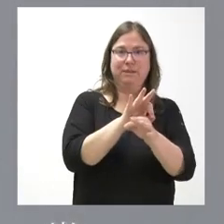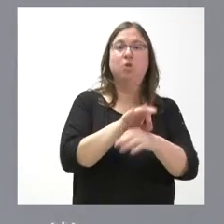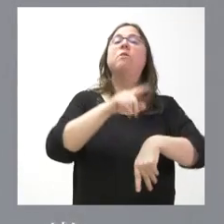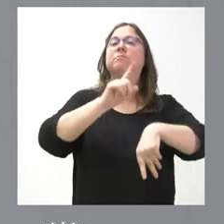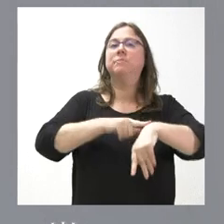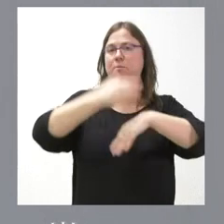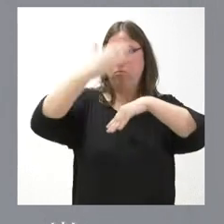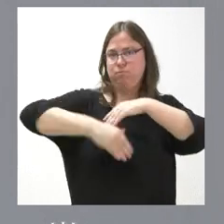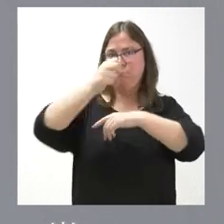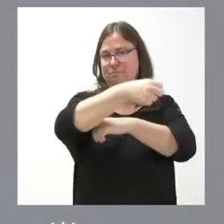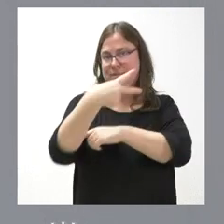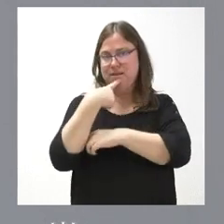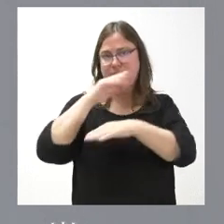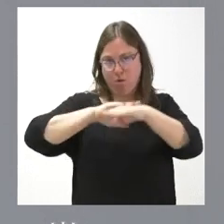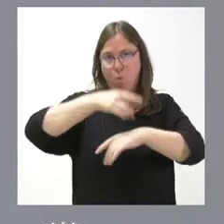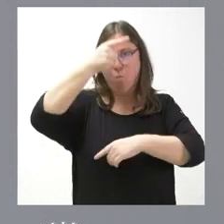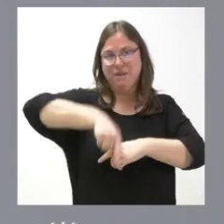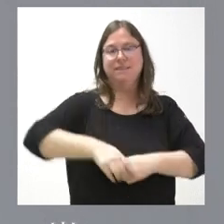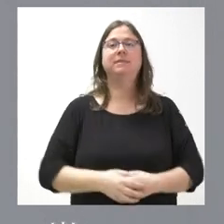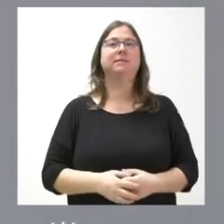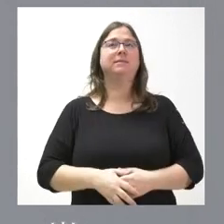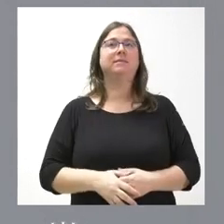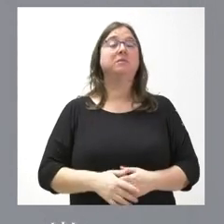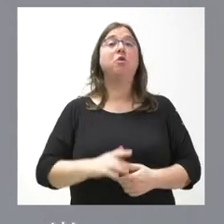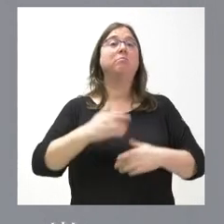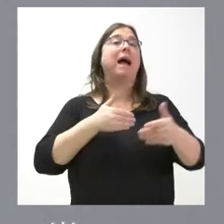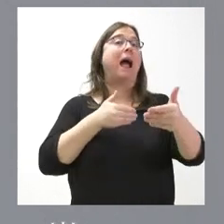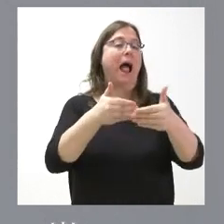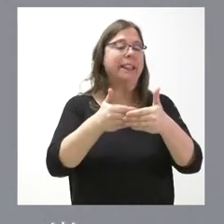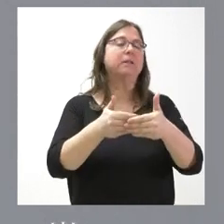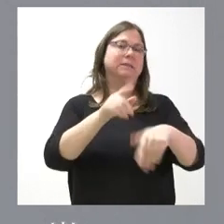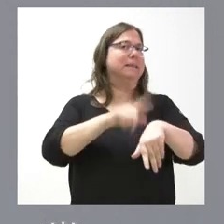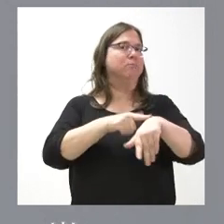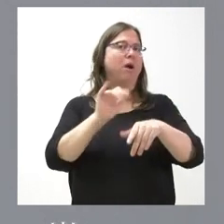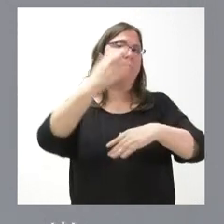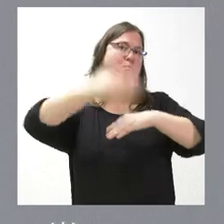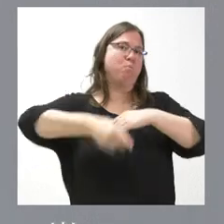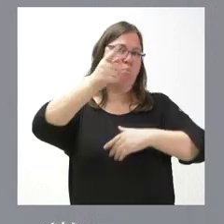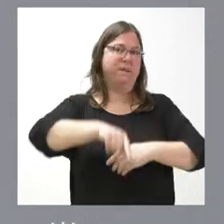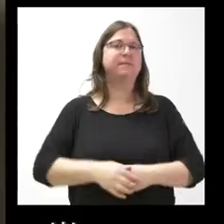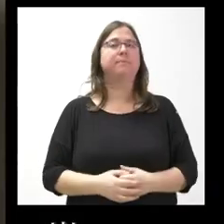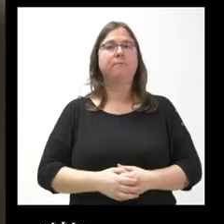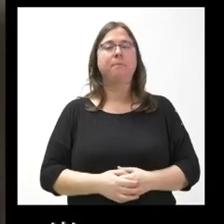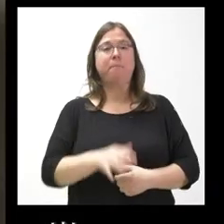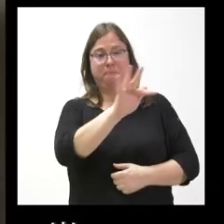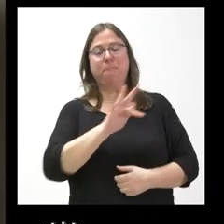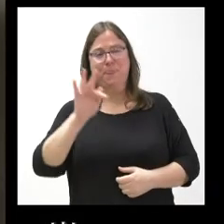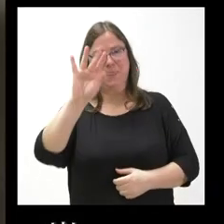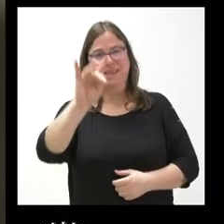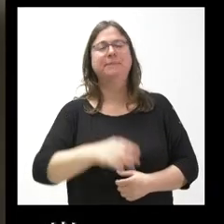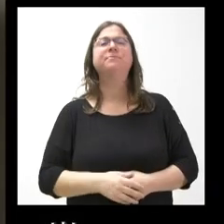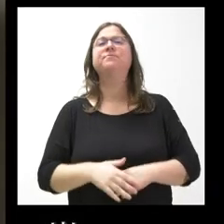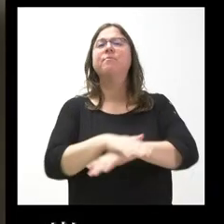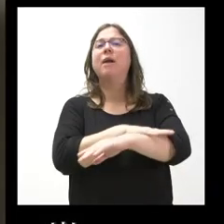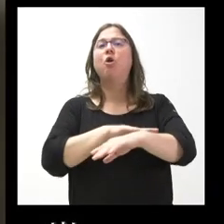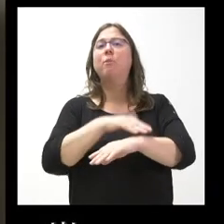que establece la sentencia, que es el plazo de un mes. No creo que lo agotemos, pero es el plazo que disponemos, sí. Sí, el Gobierno había